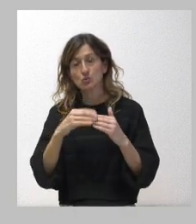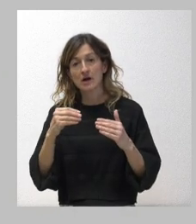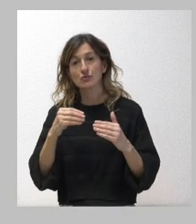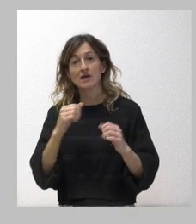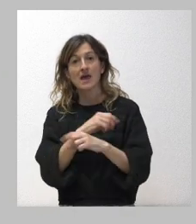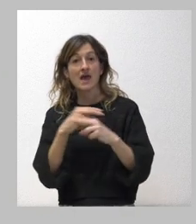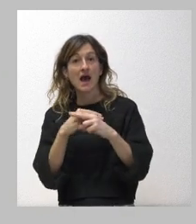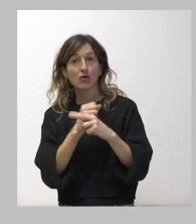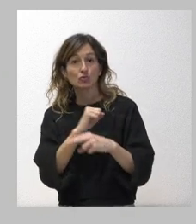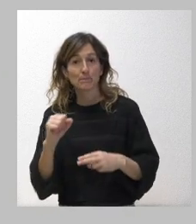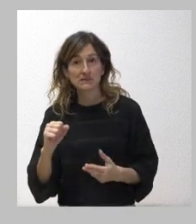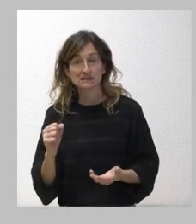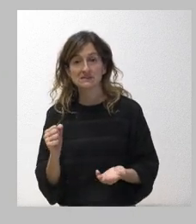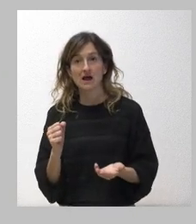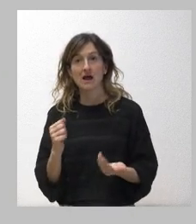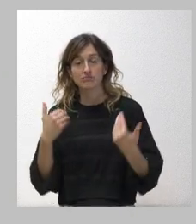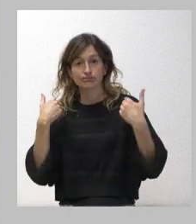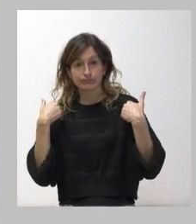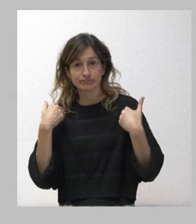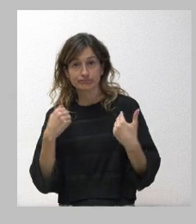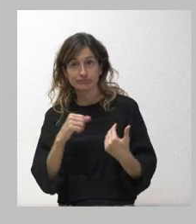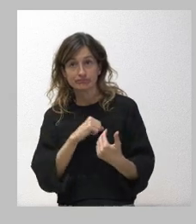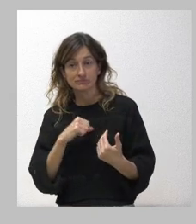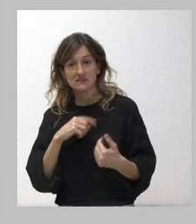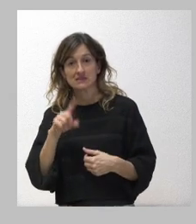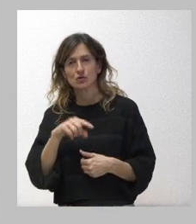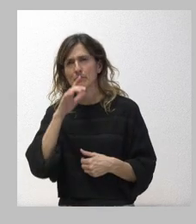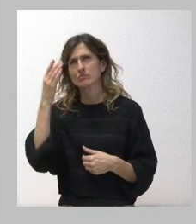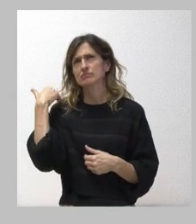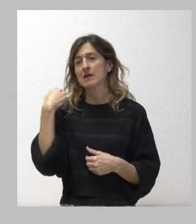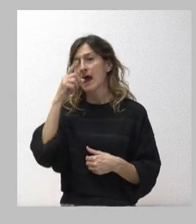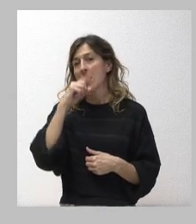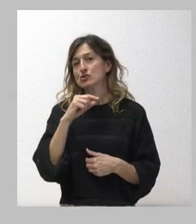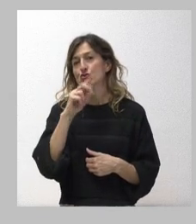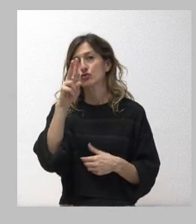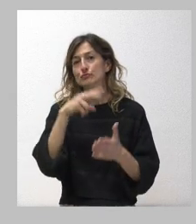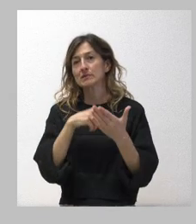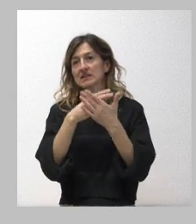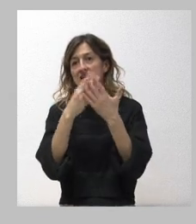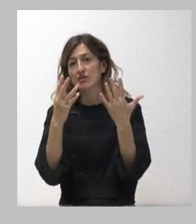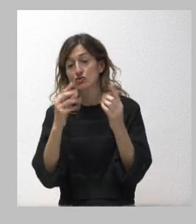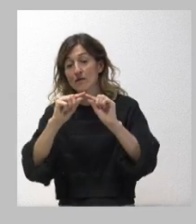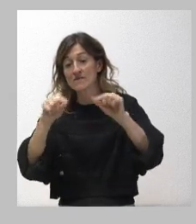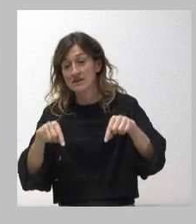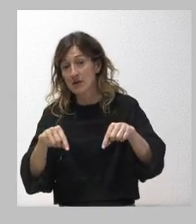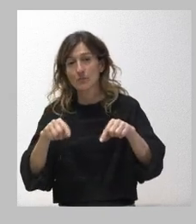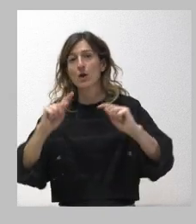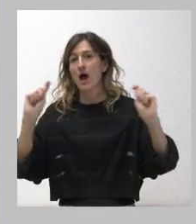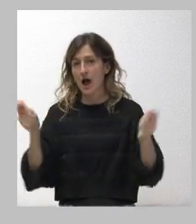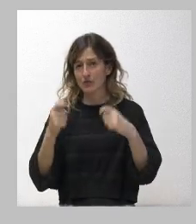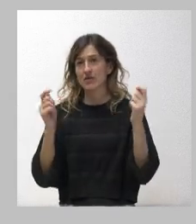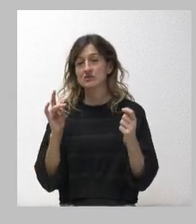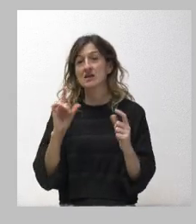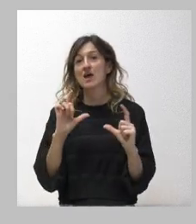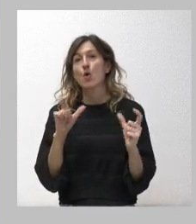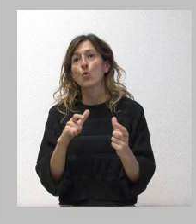León-Astorga, porque recordaban, y recuerdo yo también, en el año 2018 en un convenio que no se llegó a firmar, pero sí se anunció que la Junta